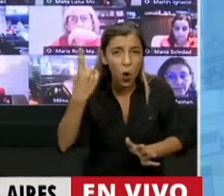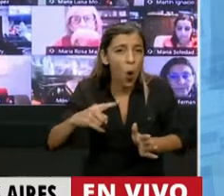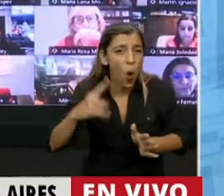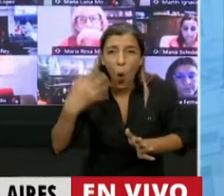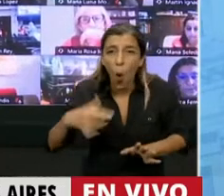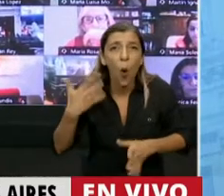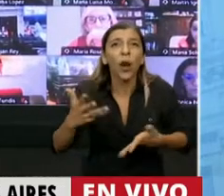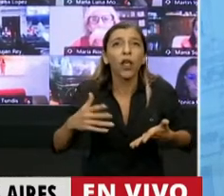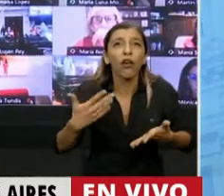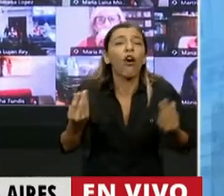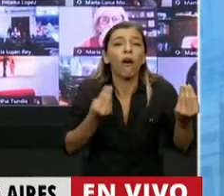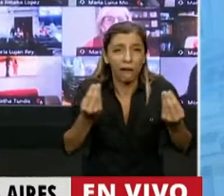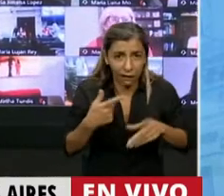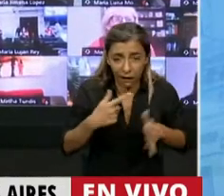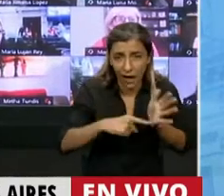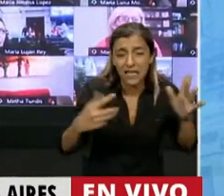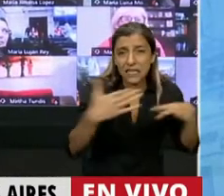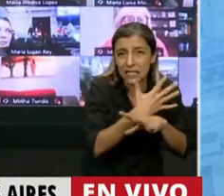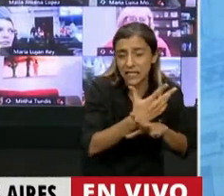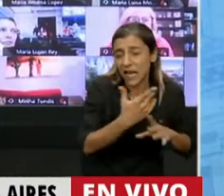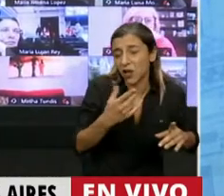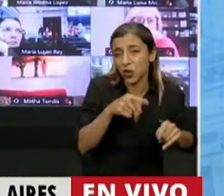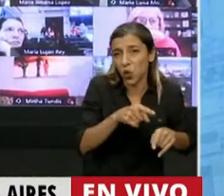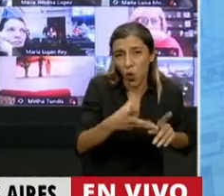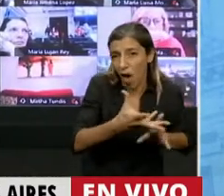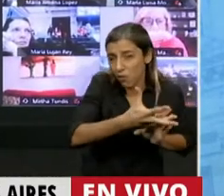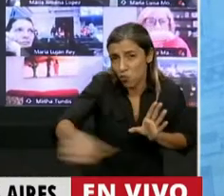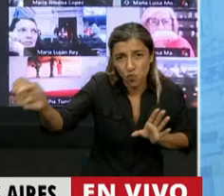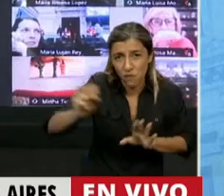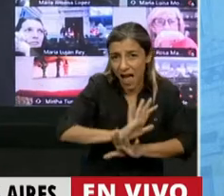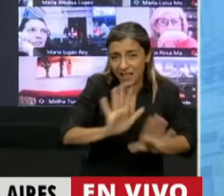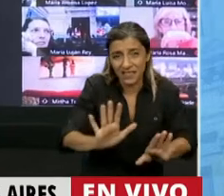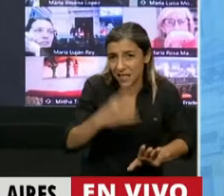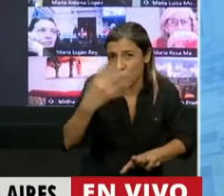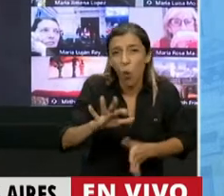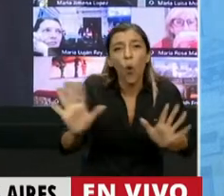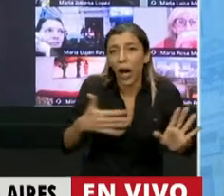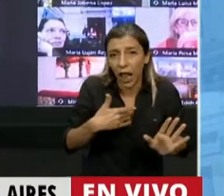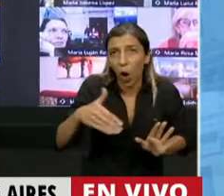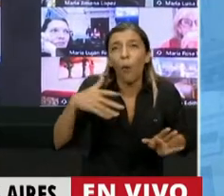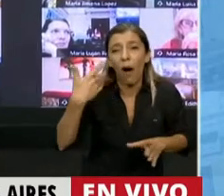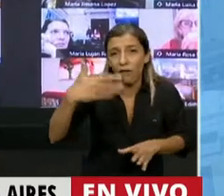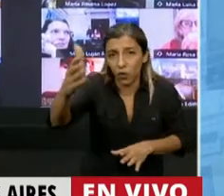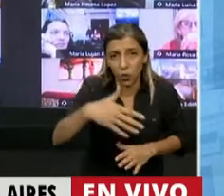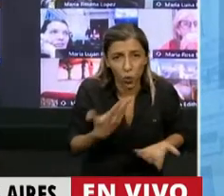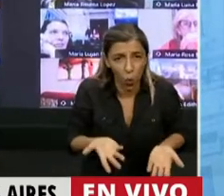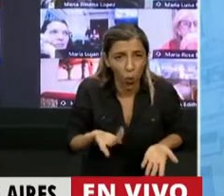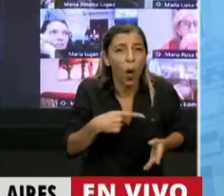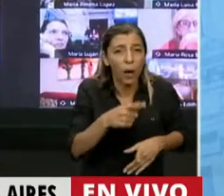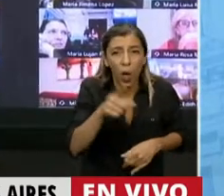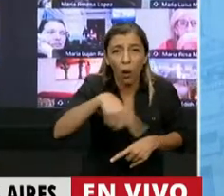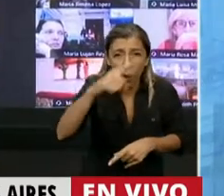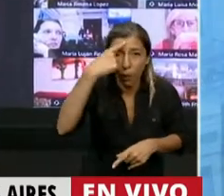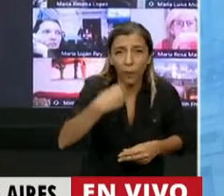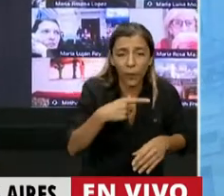Aires porque creen que la RETA le va a dejar de pagar a la policía de la ciudad que es esa misma policía que vemos reprimiendo todo el tiempo, no,